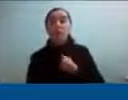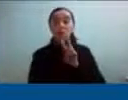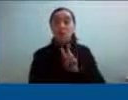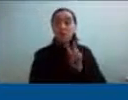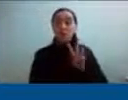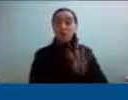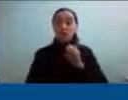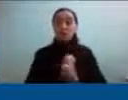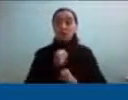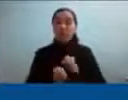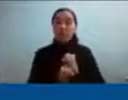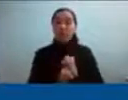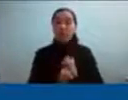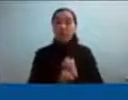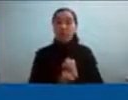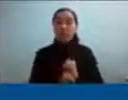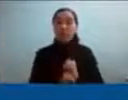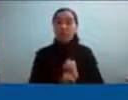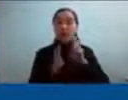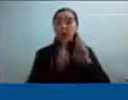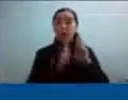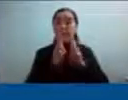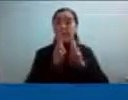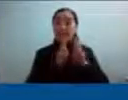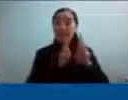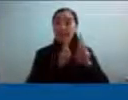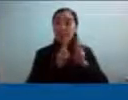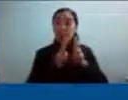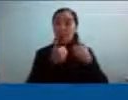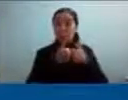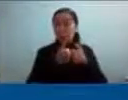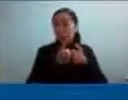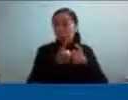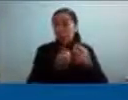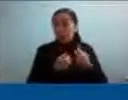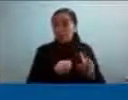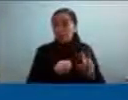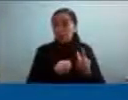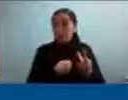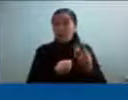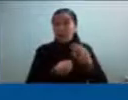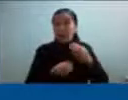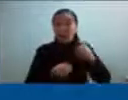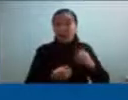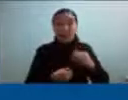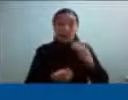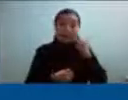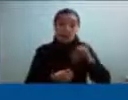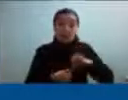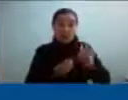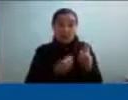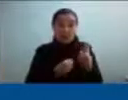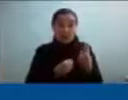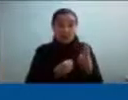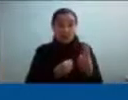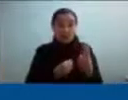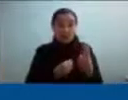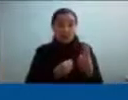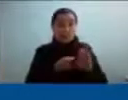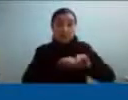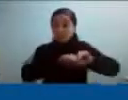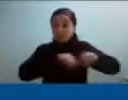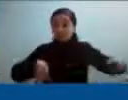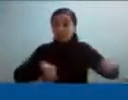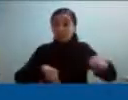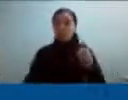relación de pareja que venía de la adolescencia entonces yo en realidad nunca había estado sola nunca había sido como yo yo